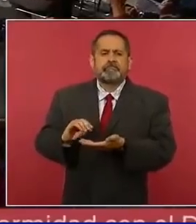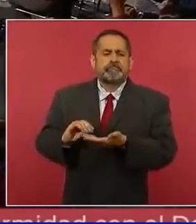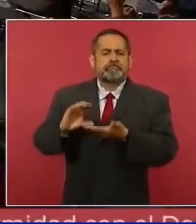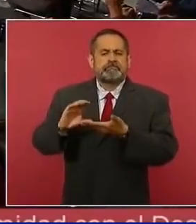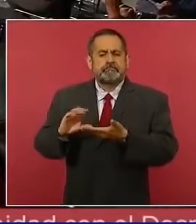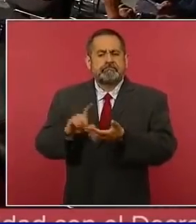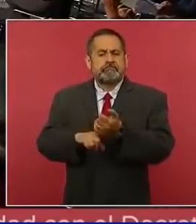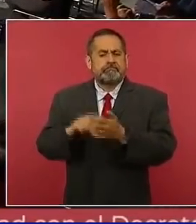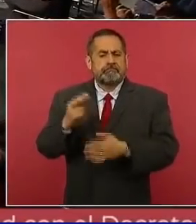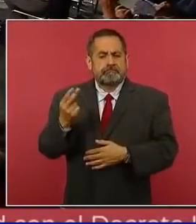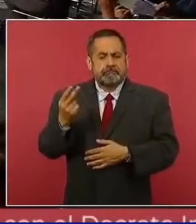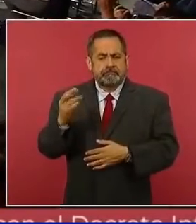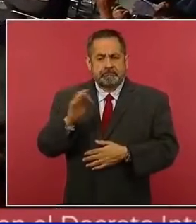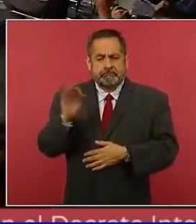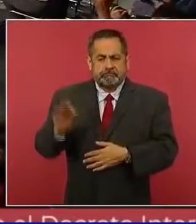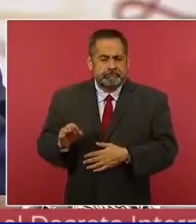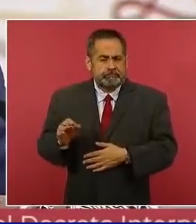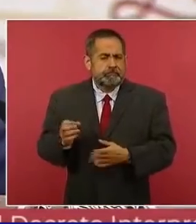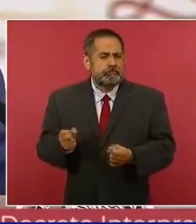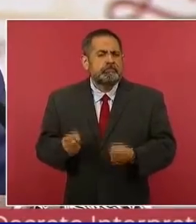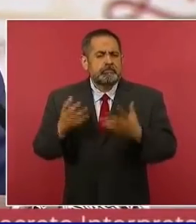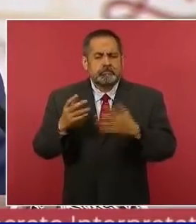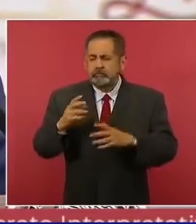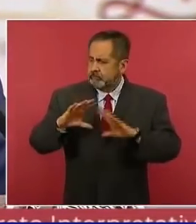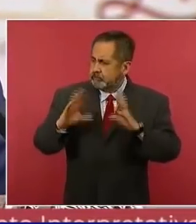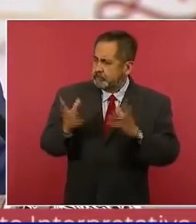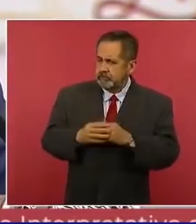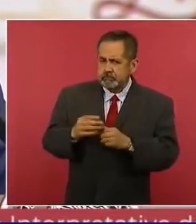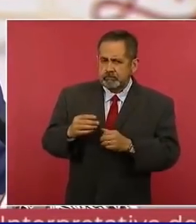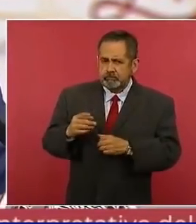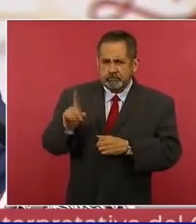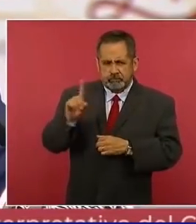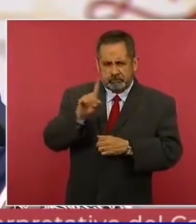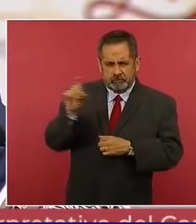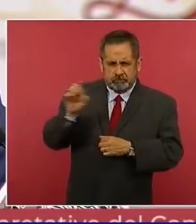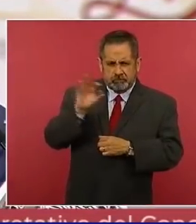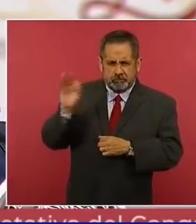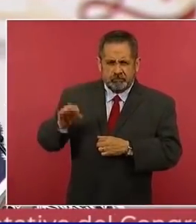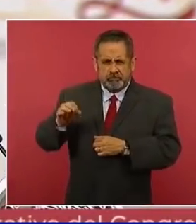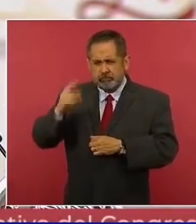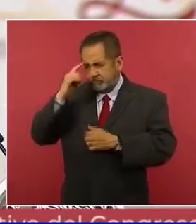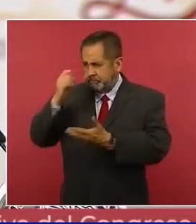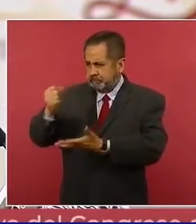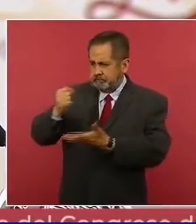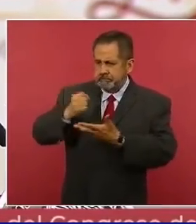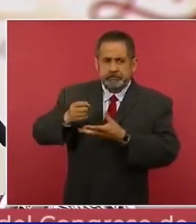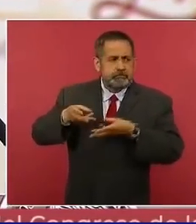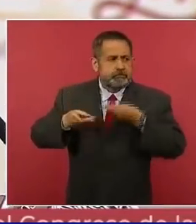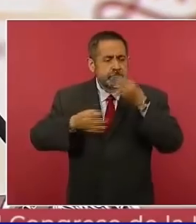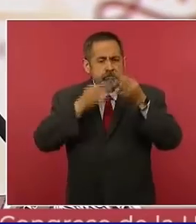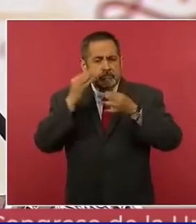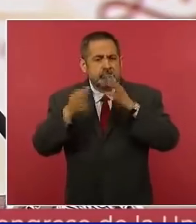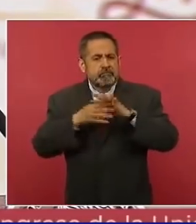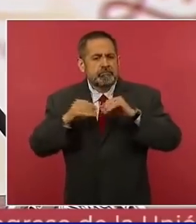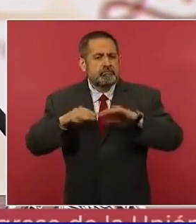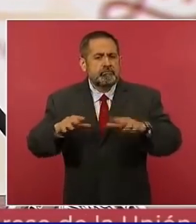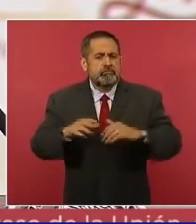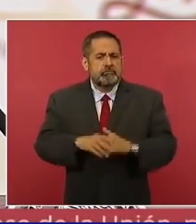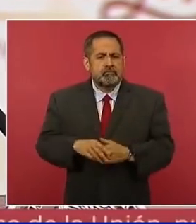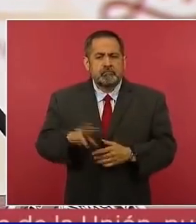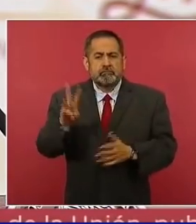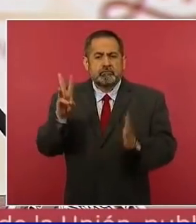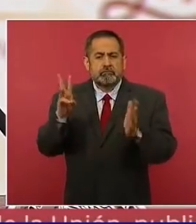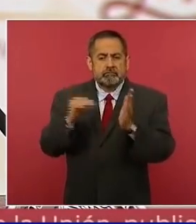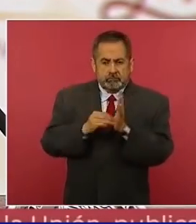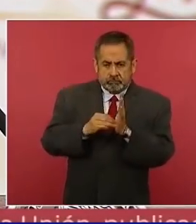del 25 por ciento. ¿Cuánto es el 100 por ciento del gasto de publicidad? Son tres